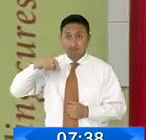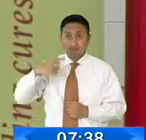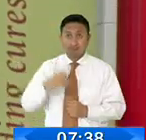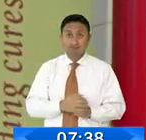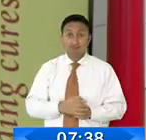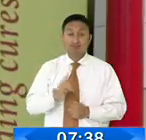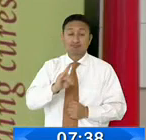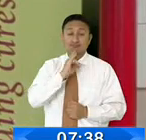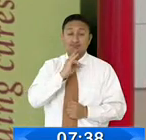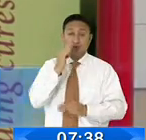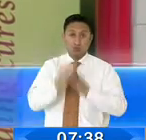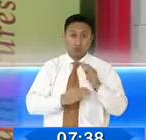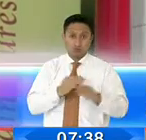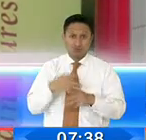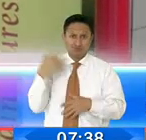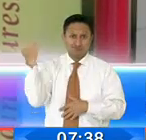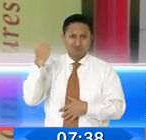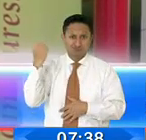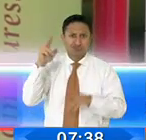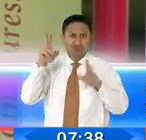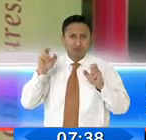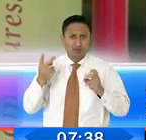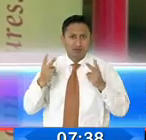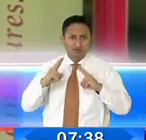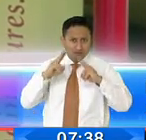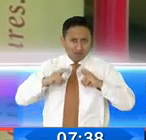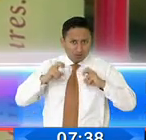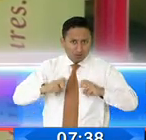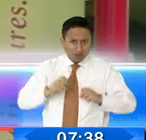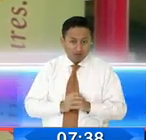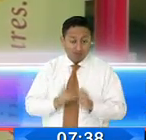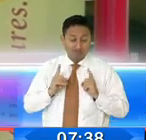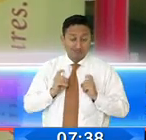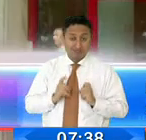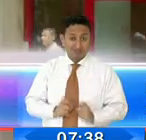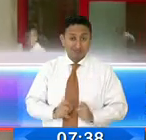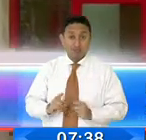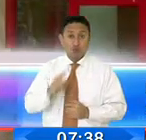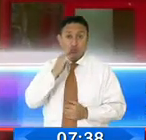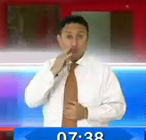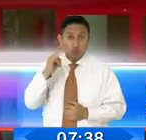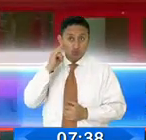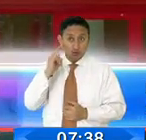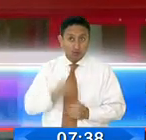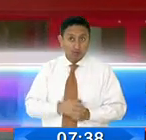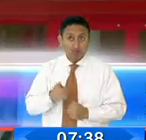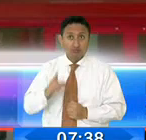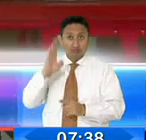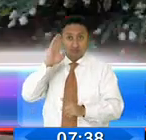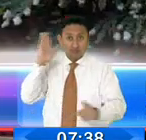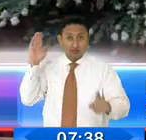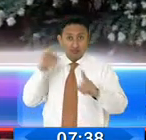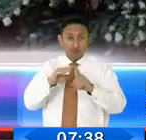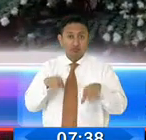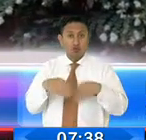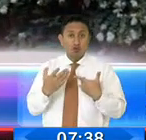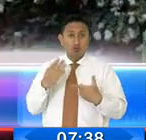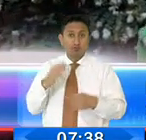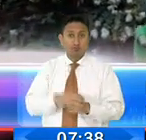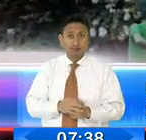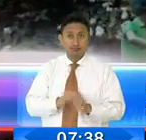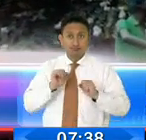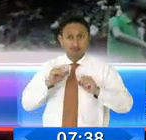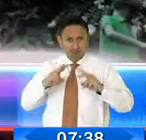en Norteamérica y el mundo en términos de investigación oncológicos pediátricos. Su misión es promover mediante la